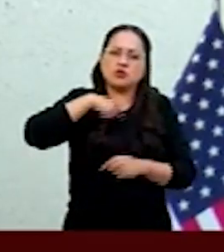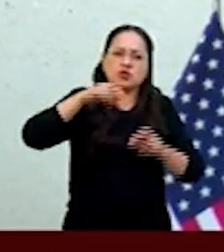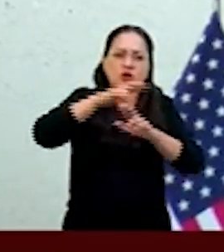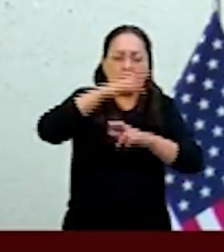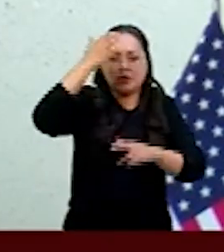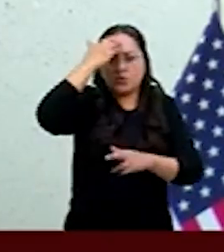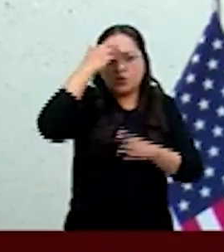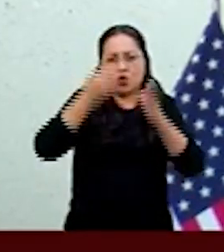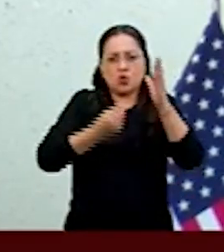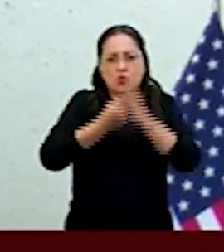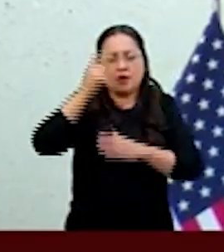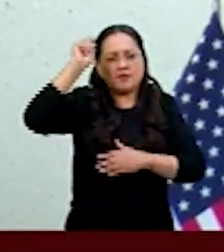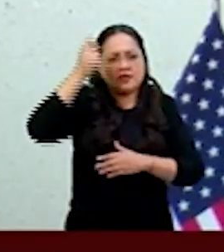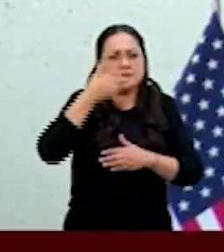de una jubilación digna.